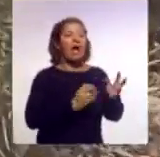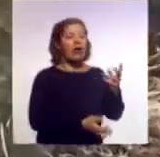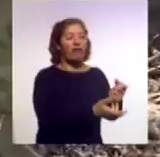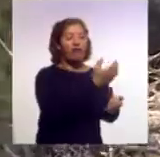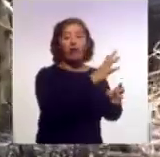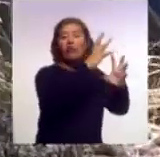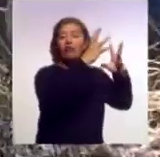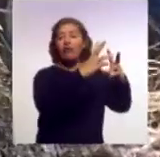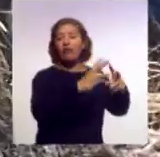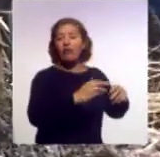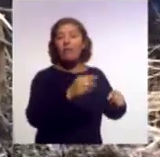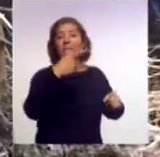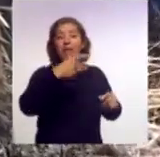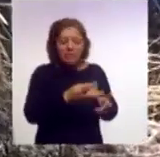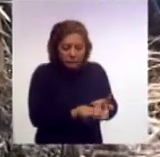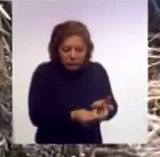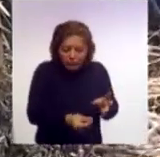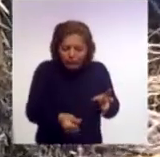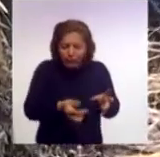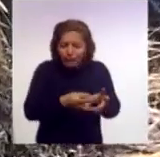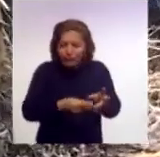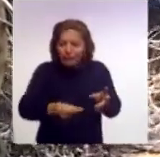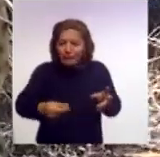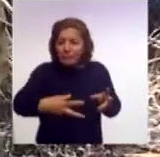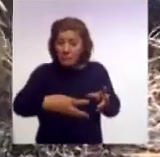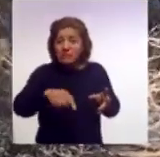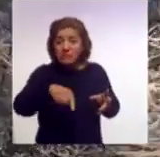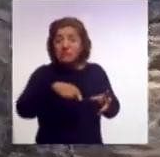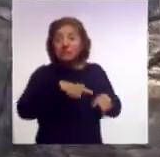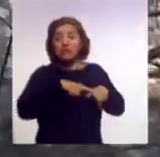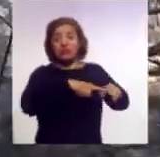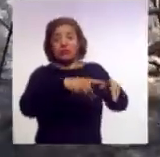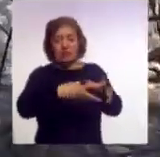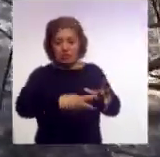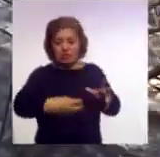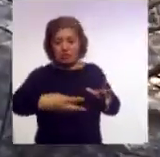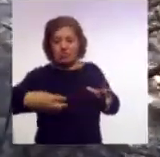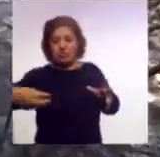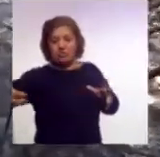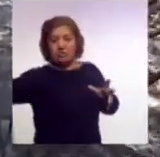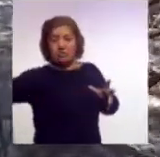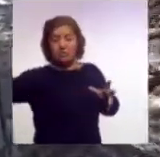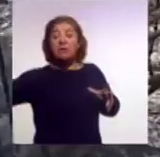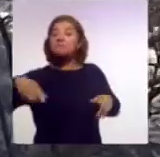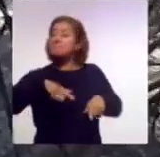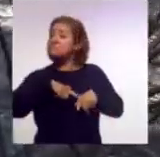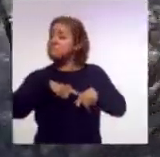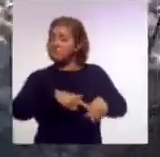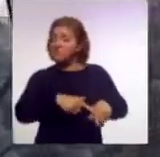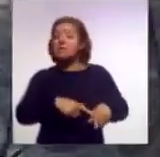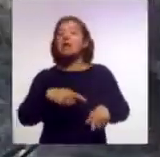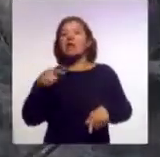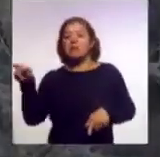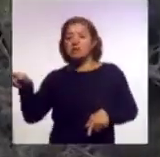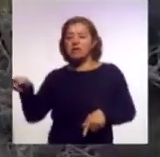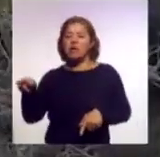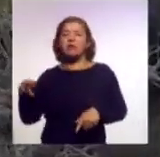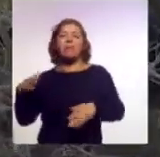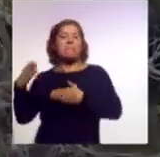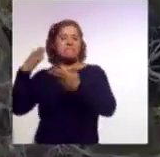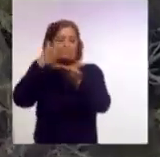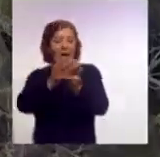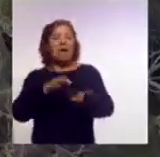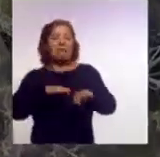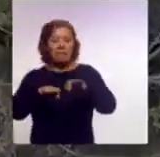que se propaga a través de materiales porosos y aunque ya no se percibe el fuego, este sigue consumiendo la superficie. Las